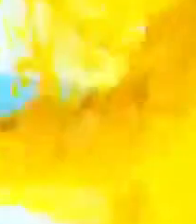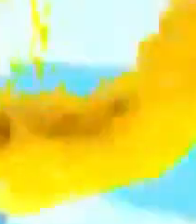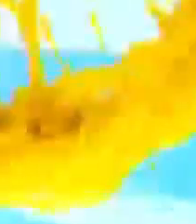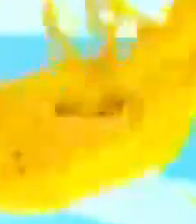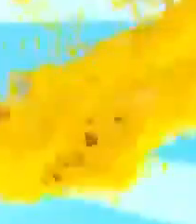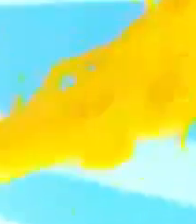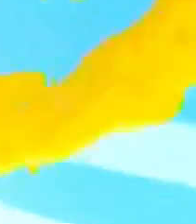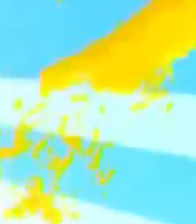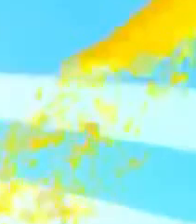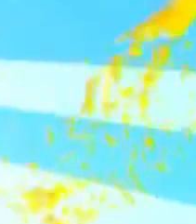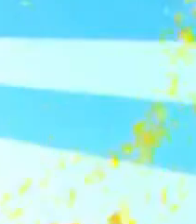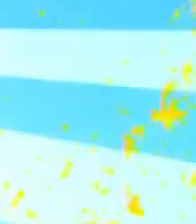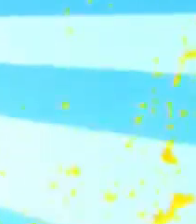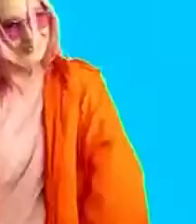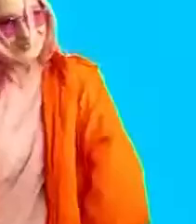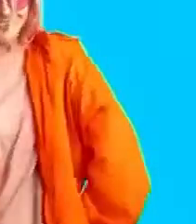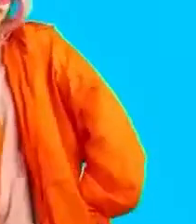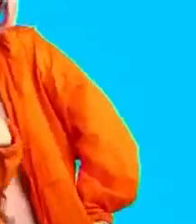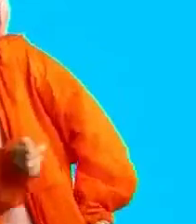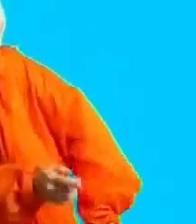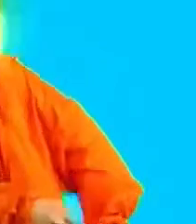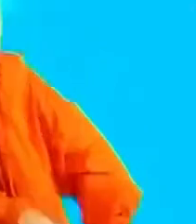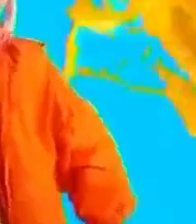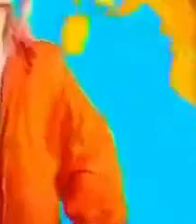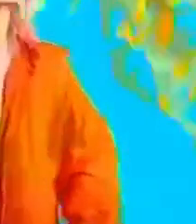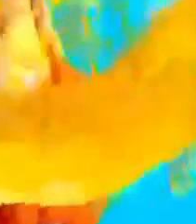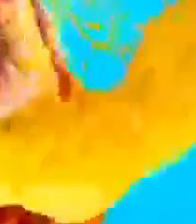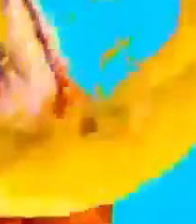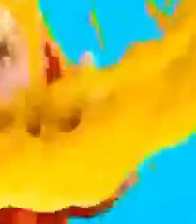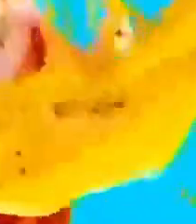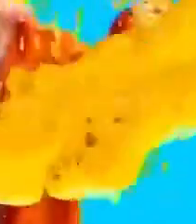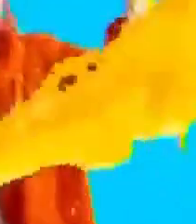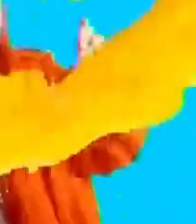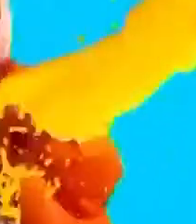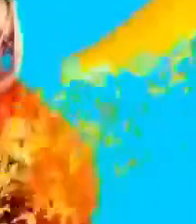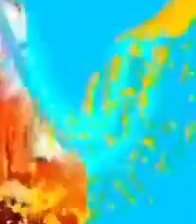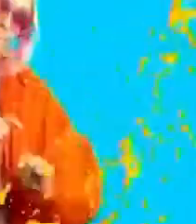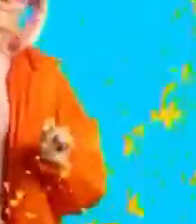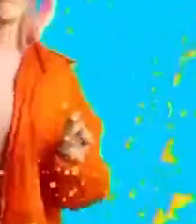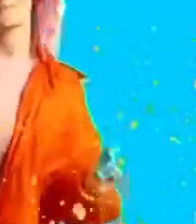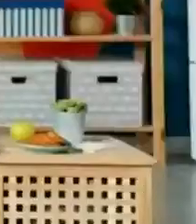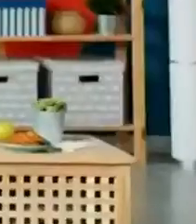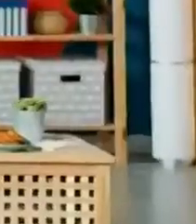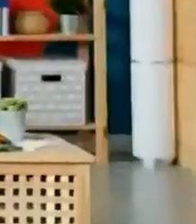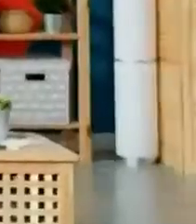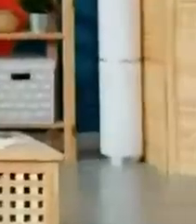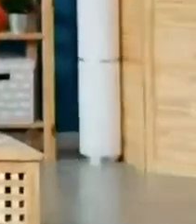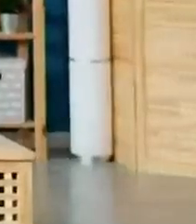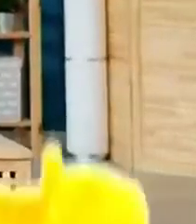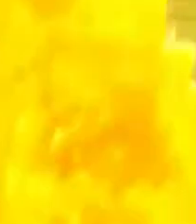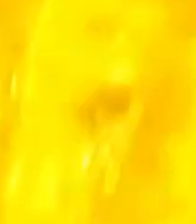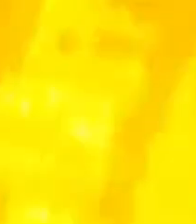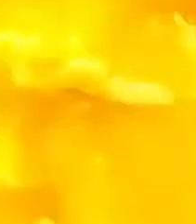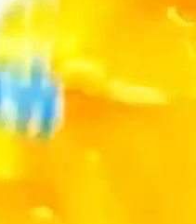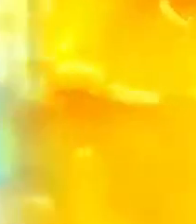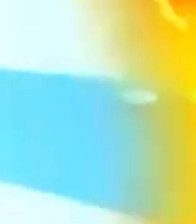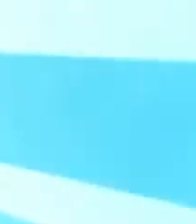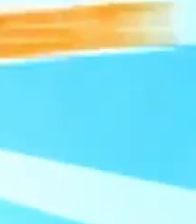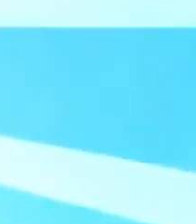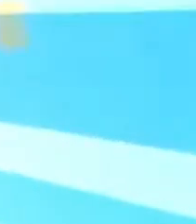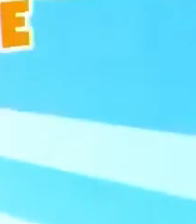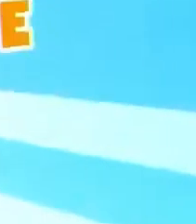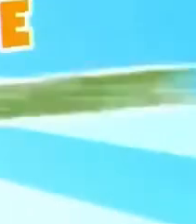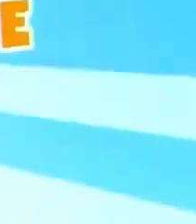nuevo Seafruit Island Punch. Y su deliciosa combinación sabor a piña, naranja y plátano. Prueba el nuevo Seafruit Island